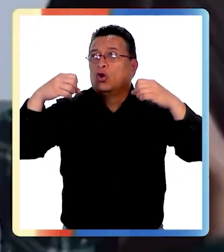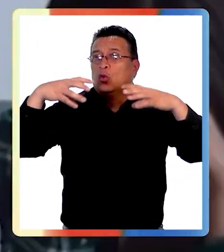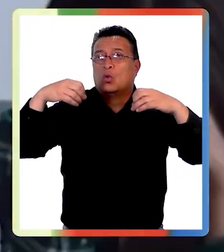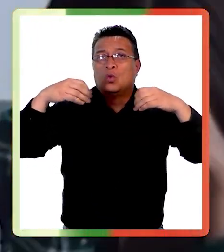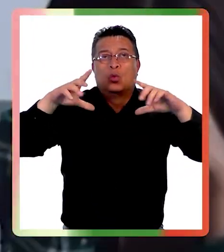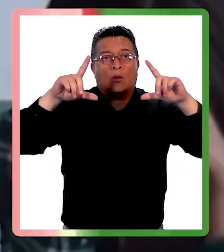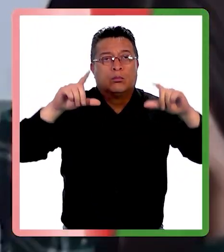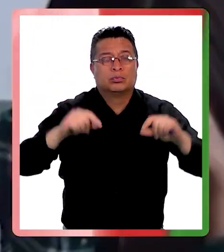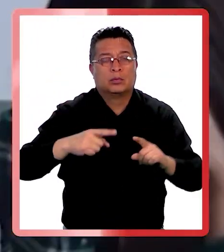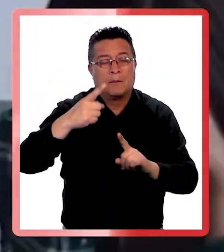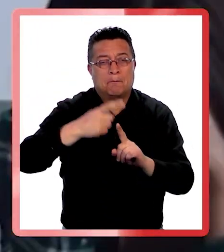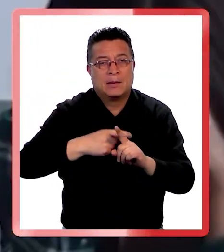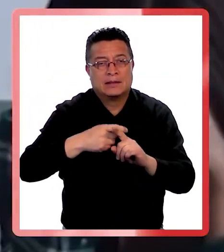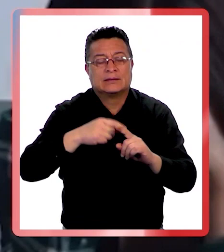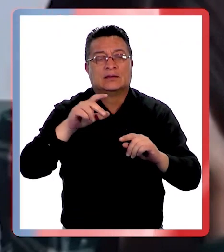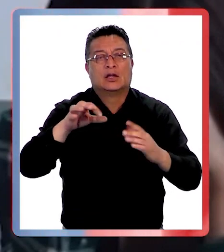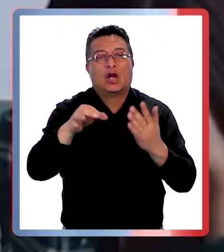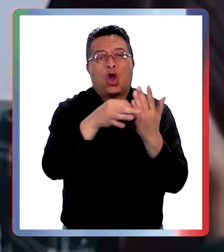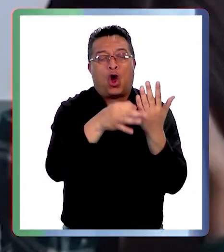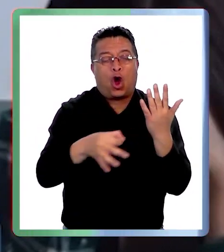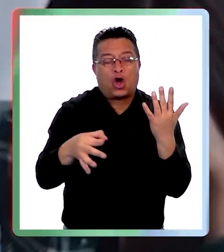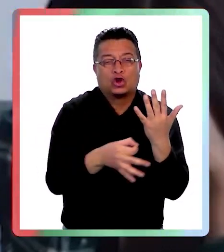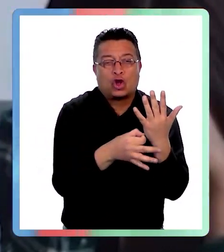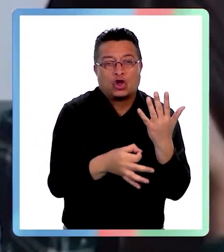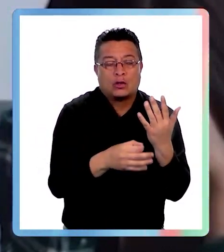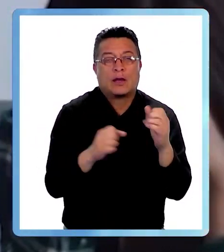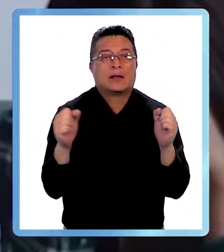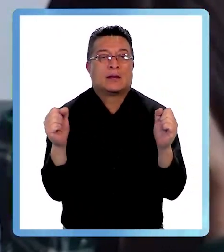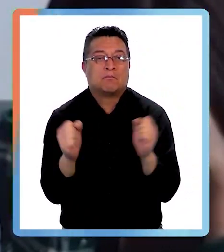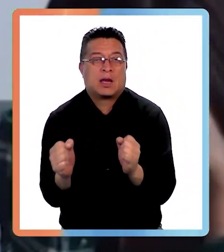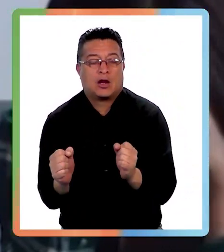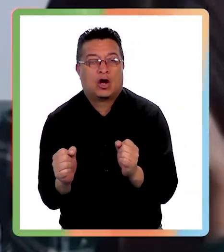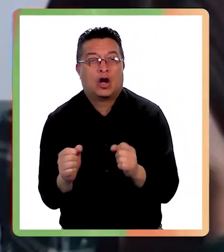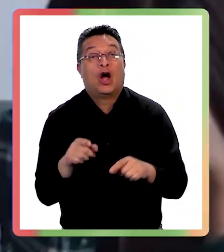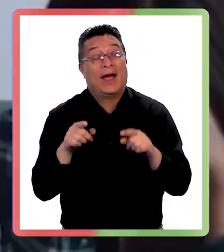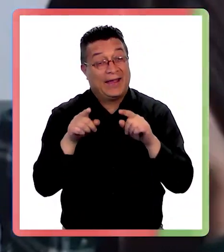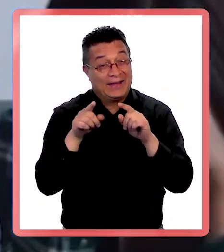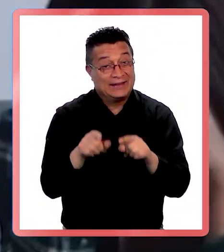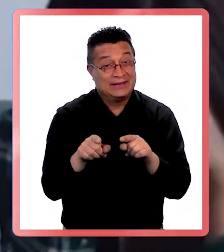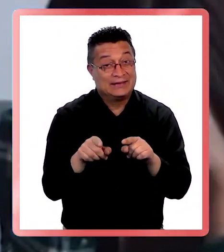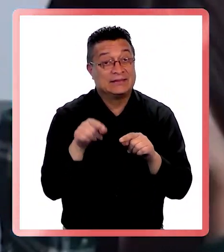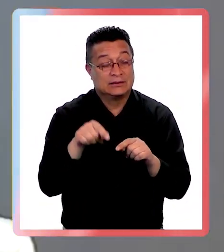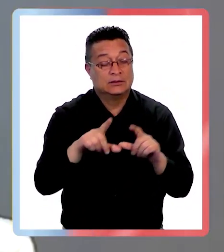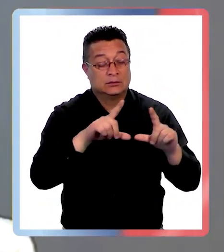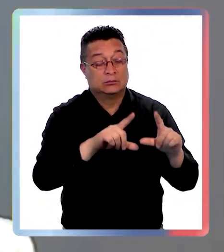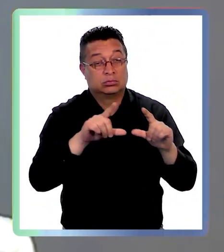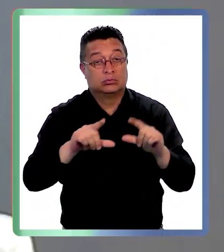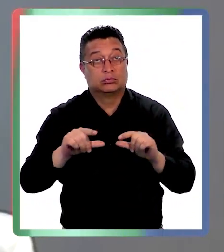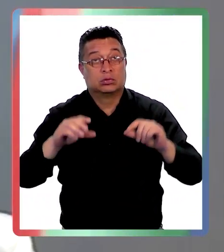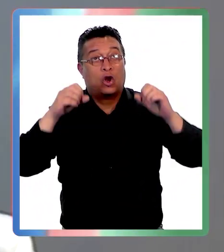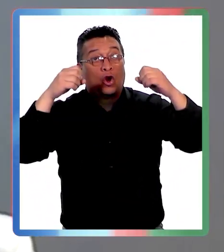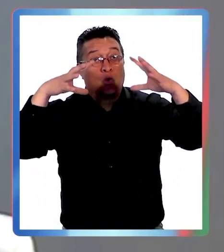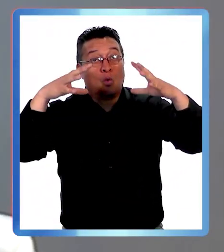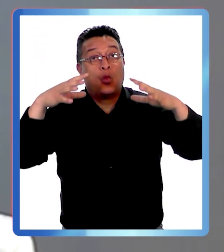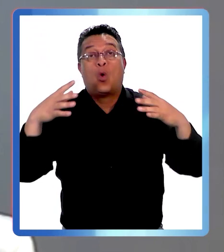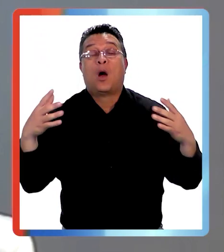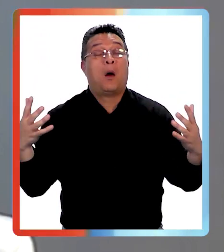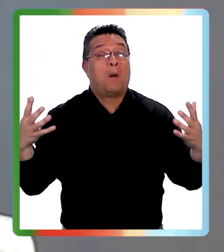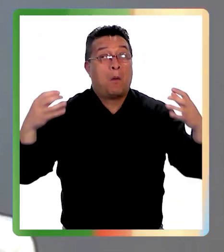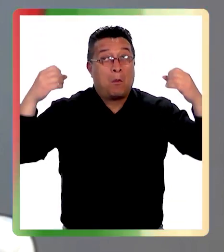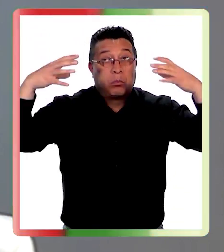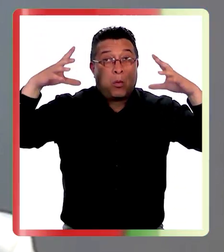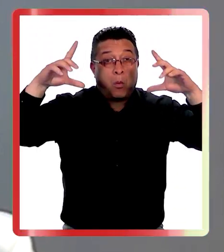en los meses de otoño-invierno. Y lo que se piensa allí es que esta disminución de la luz finalmente